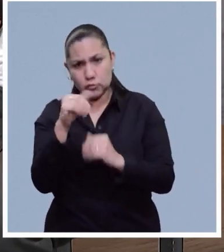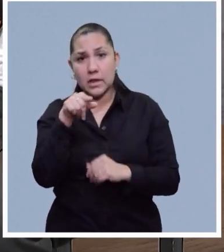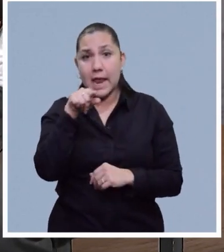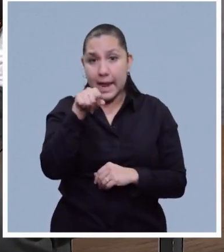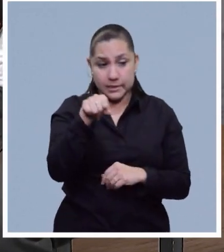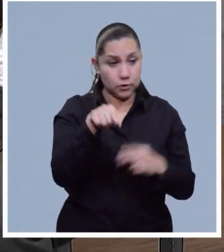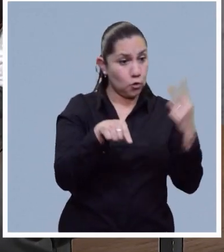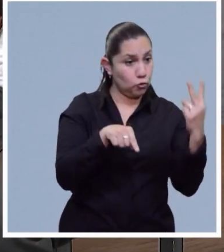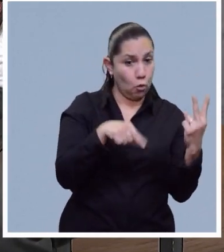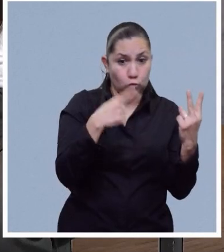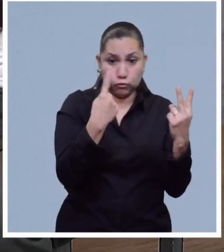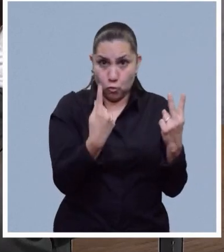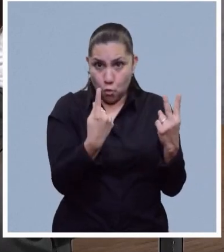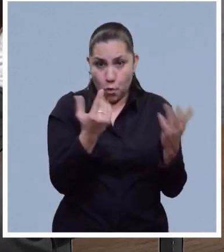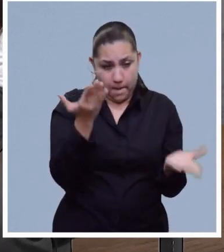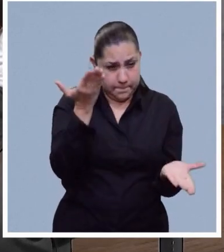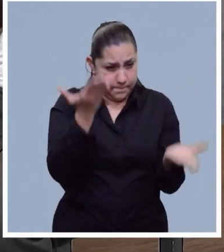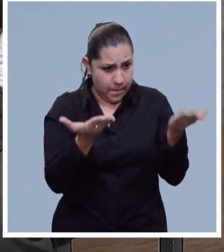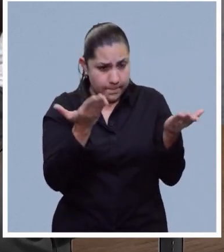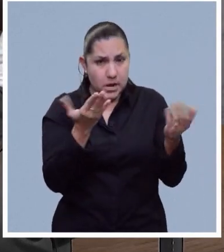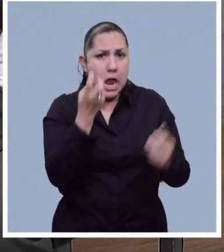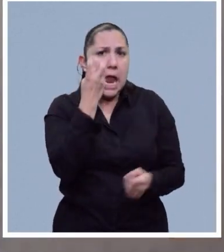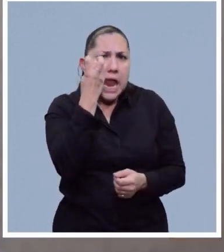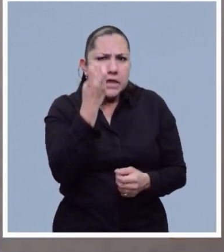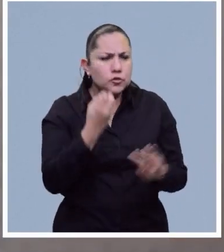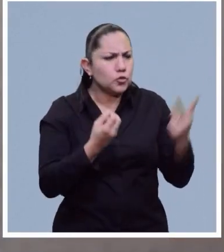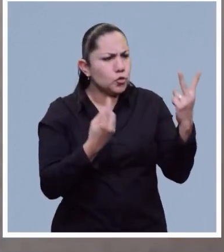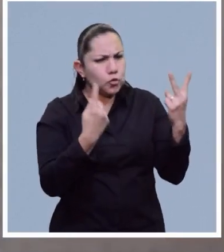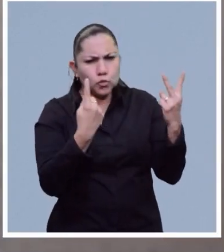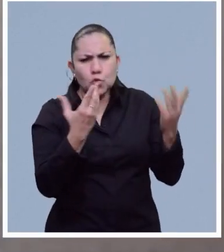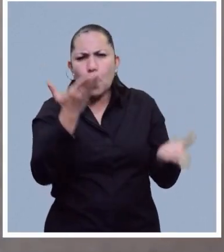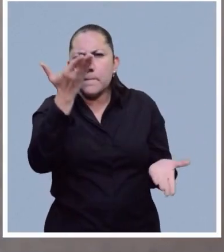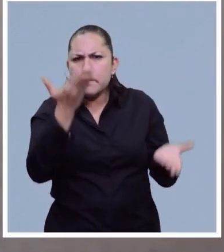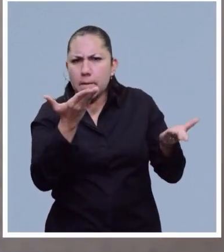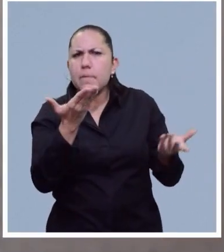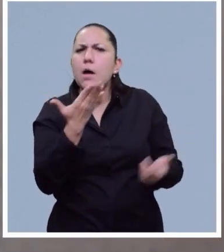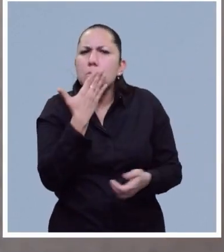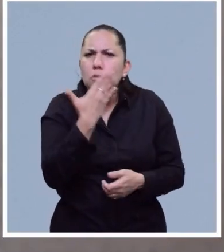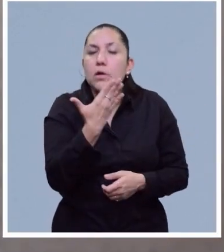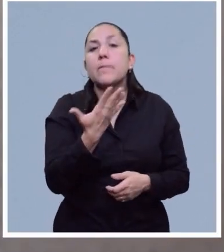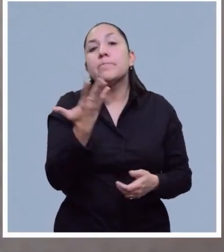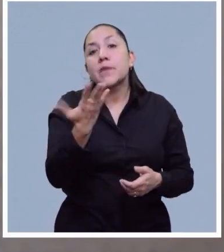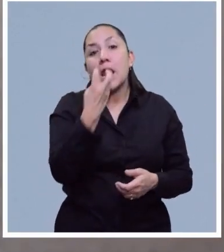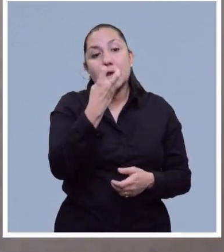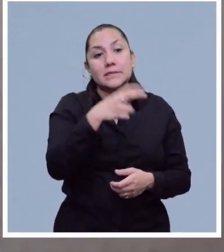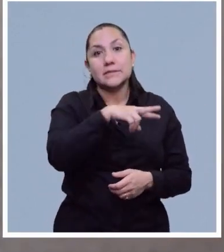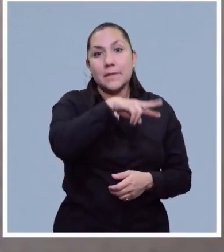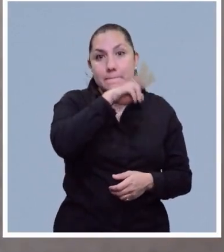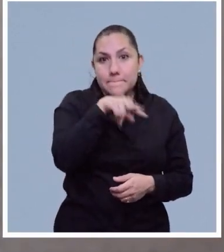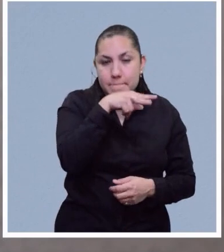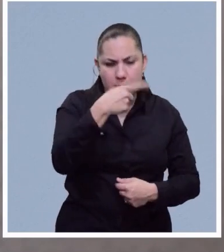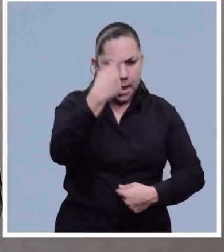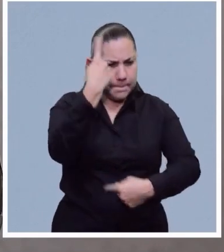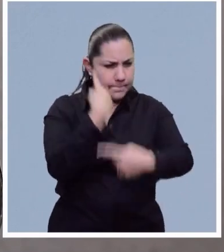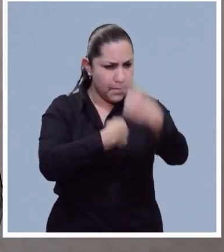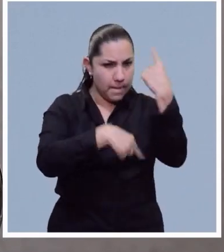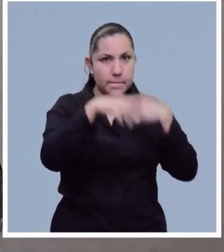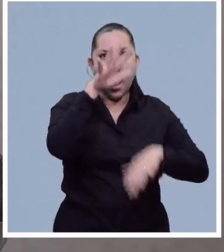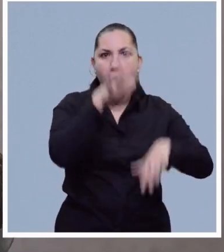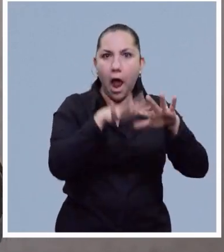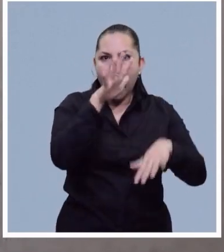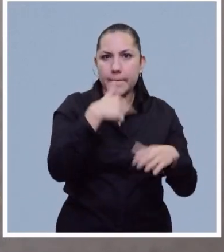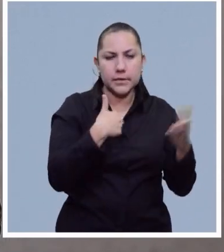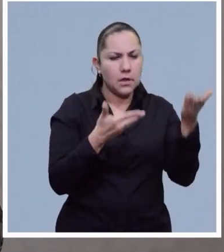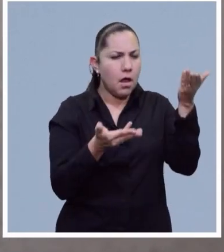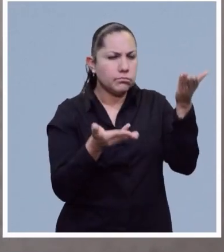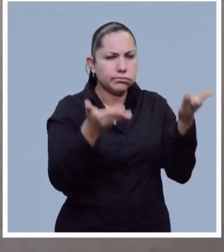Y esa proporción de 2 a 1 es buena. Bueno, porque las lipoproteínas de baja densidad se acumulan en las venas y las de alta densidad las retiran de las